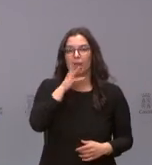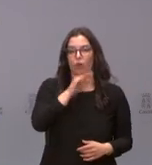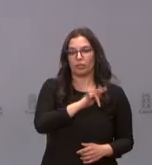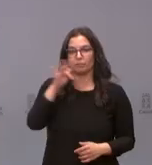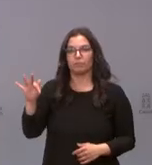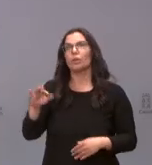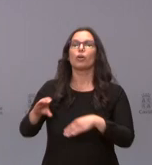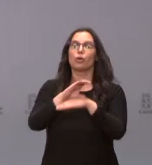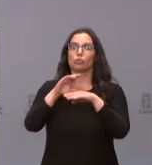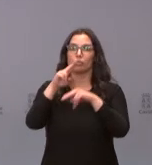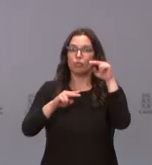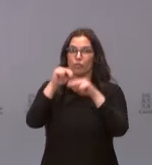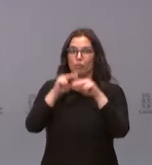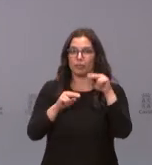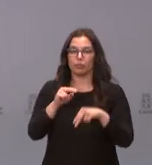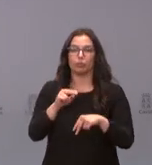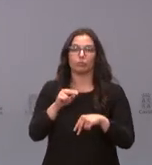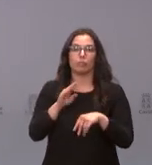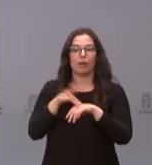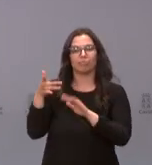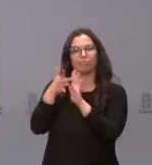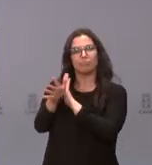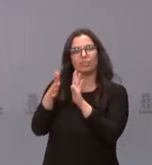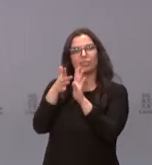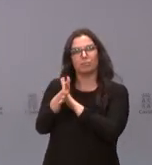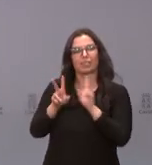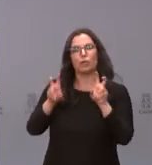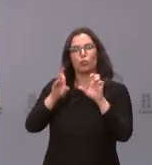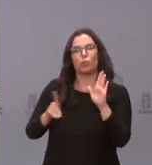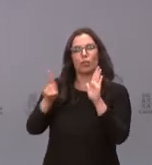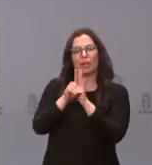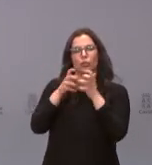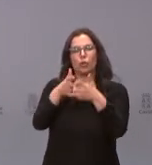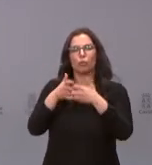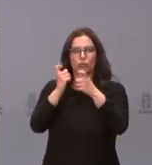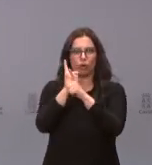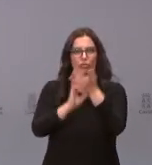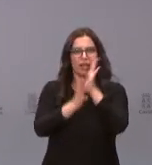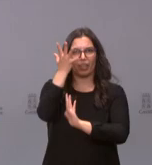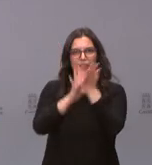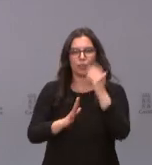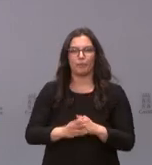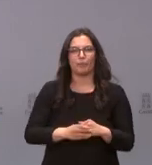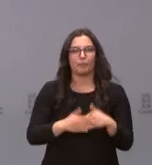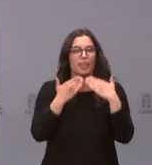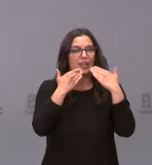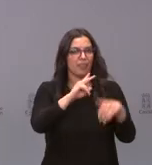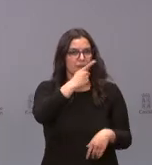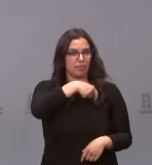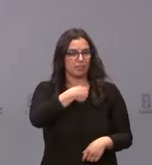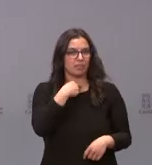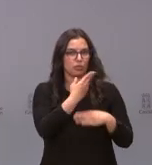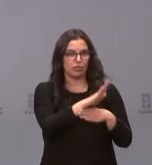consejero de Fomento para que les explique el nuevo decreto de lucha contra incendios. Muchas gracias, vicepresidente, portavoz.